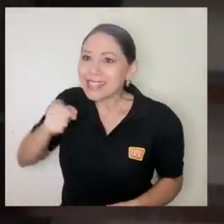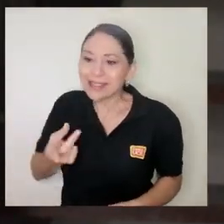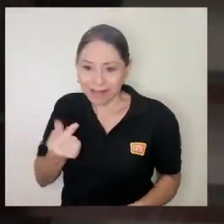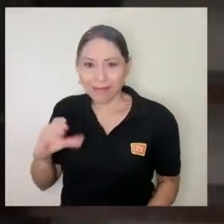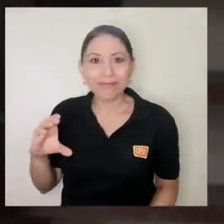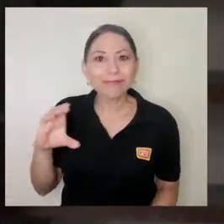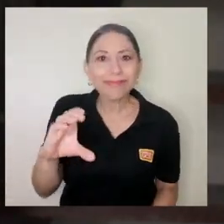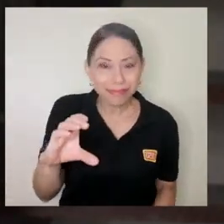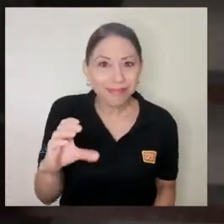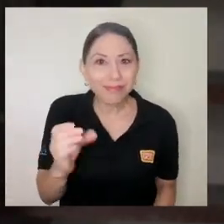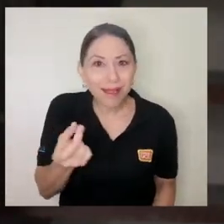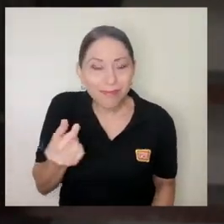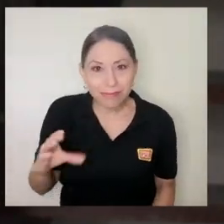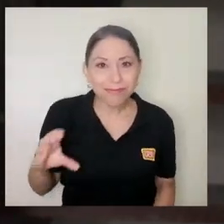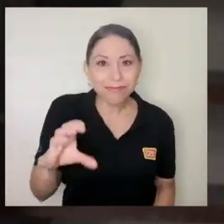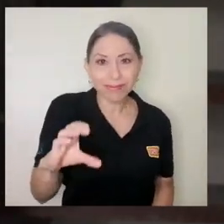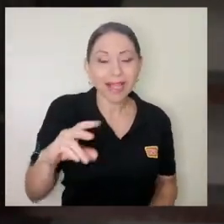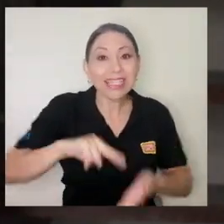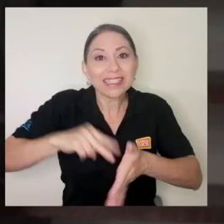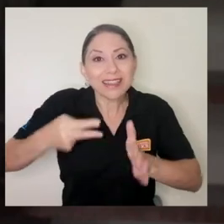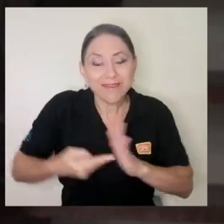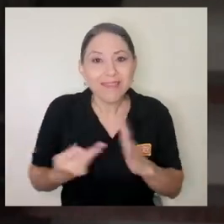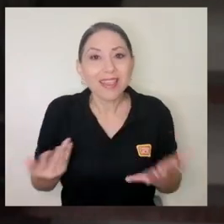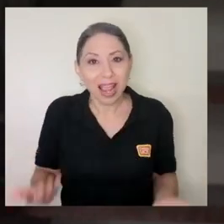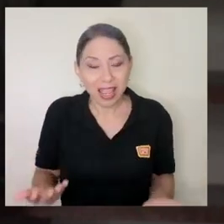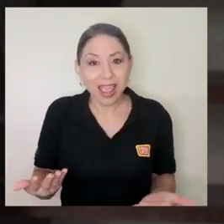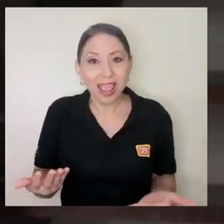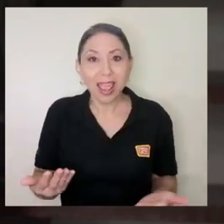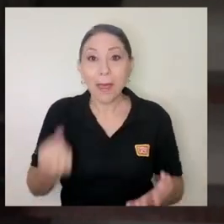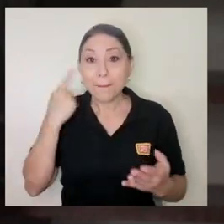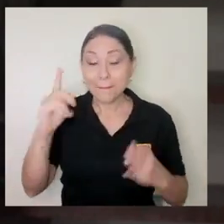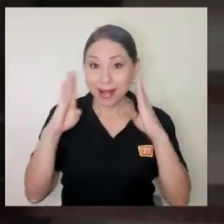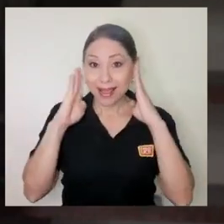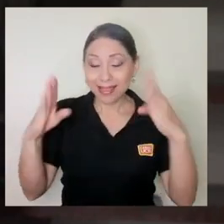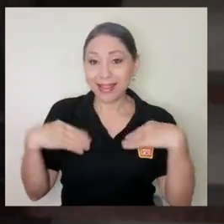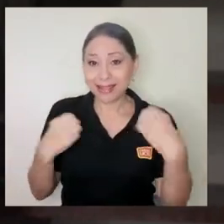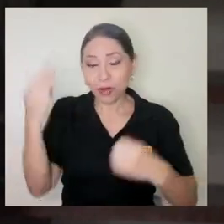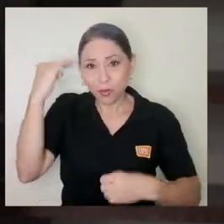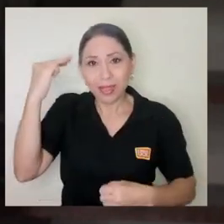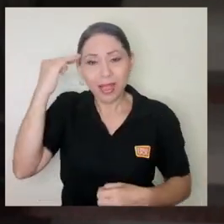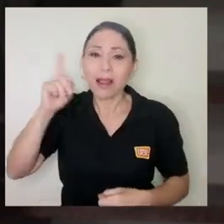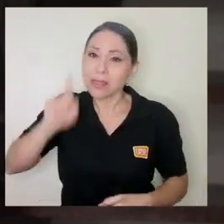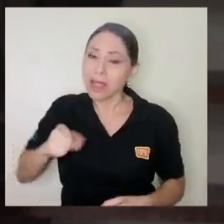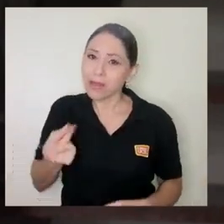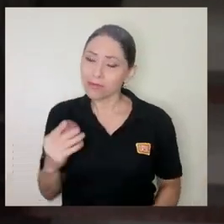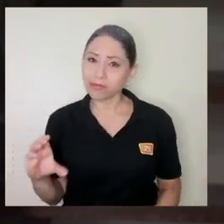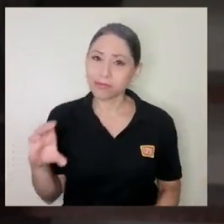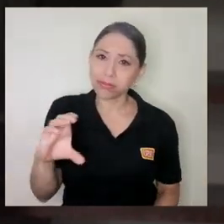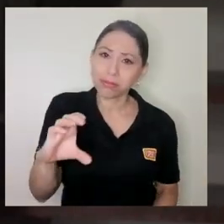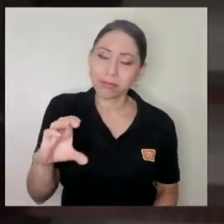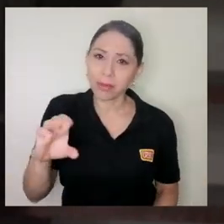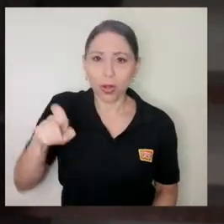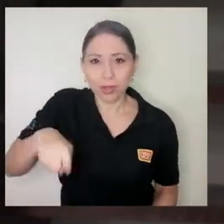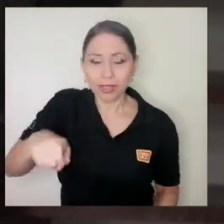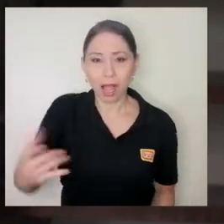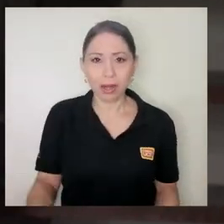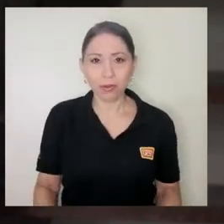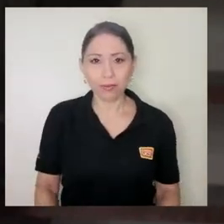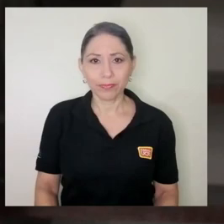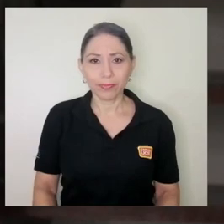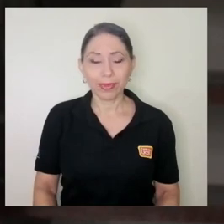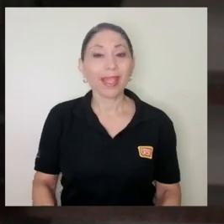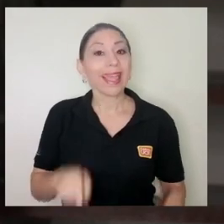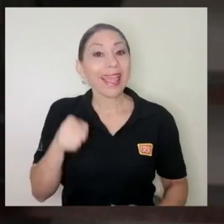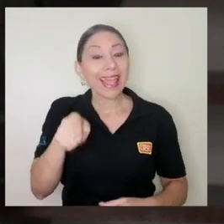tienen que invertir recursos. Eso significa poner a disposición de la atención de la salud mental los recursos que son necesarios. Entonces,